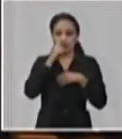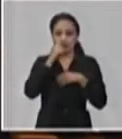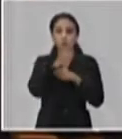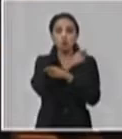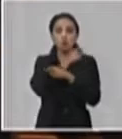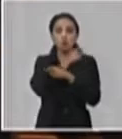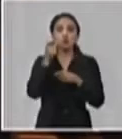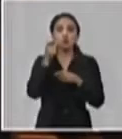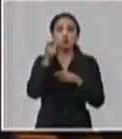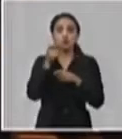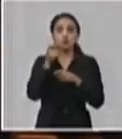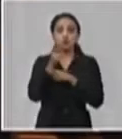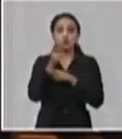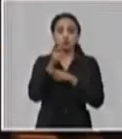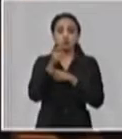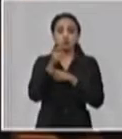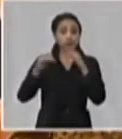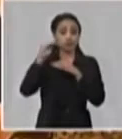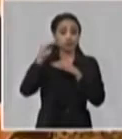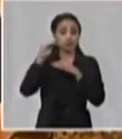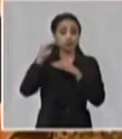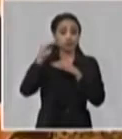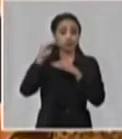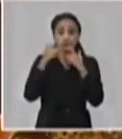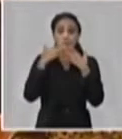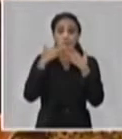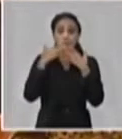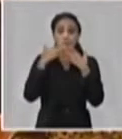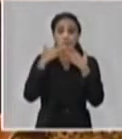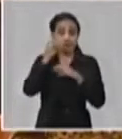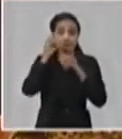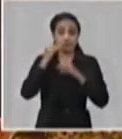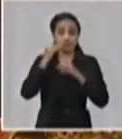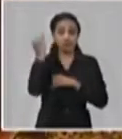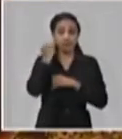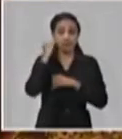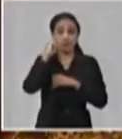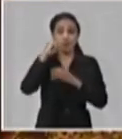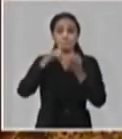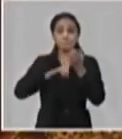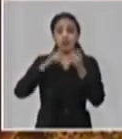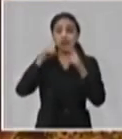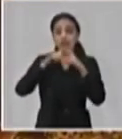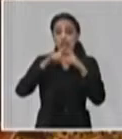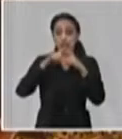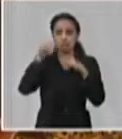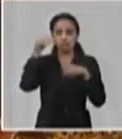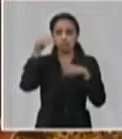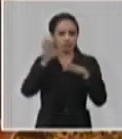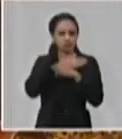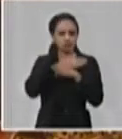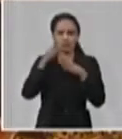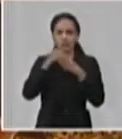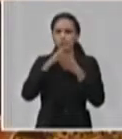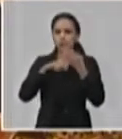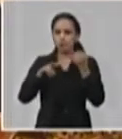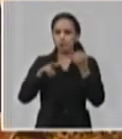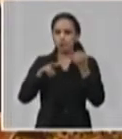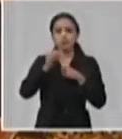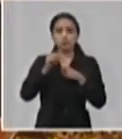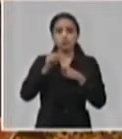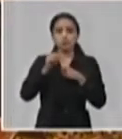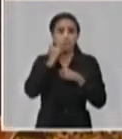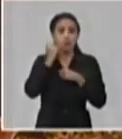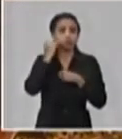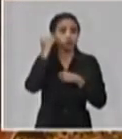curso de muy alto nivel con las mejores experiencias internacionales en el IPK, donde vinieron todas las provincias con los intensivistas más abresados, de